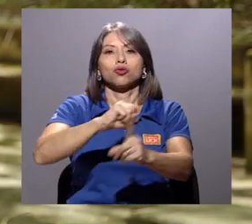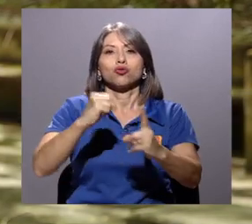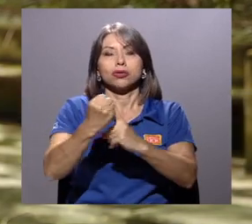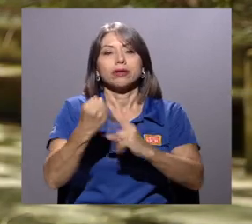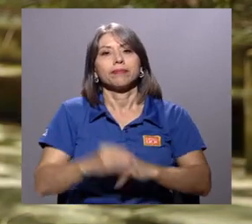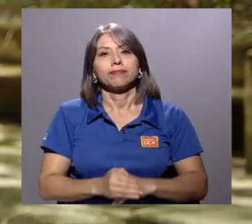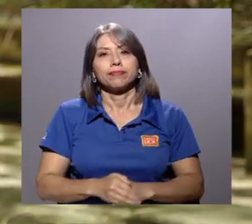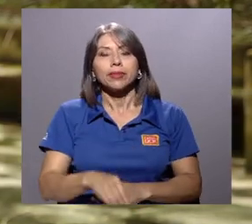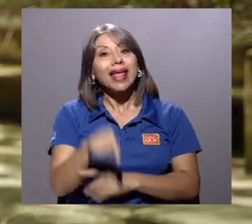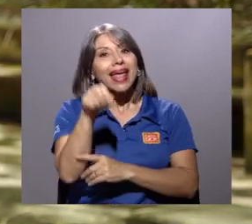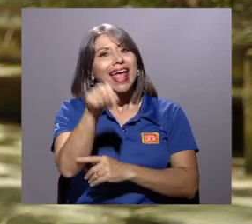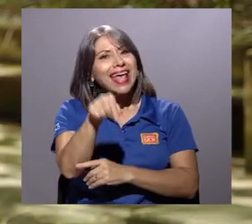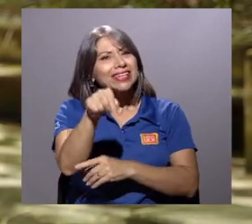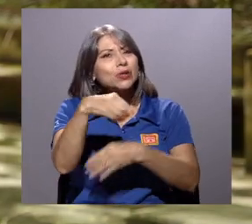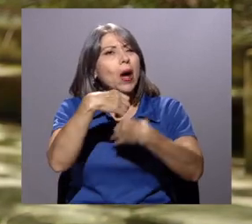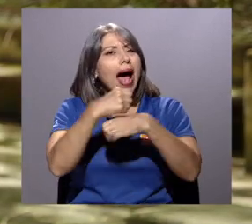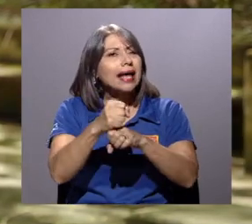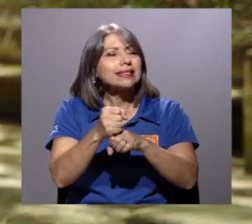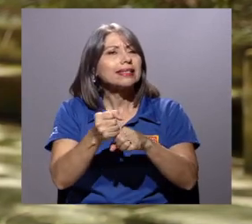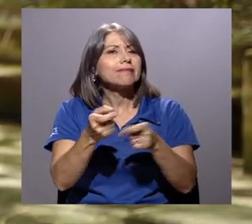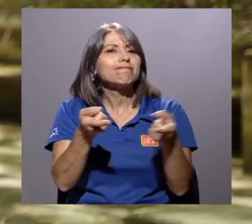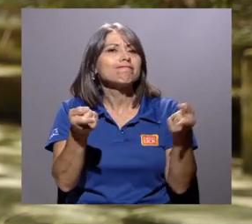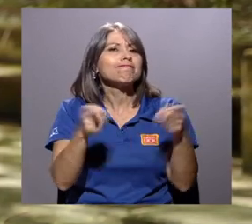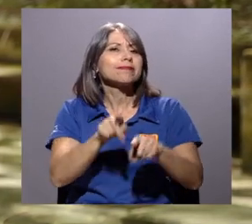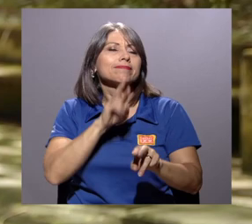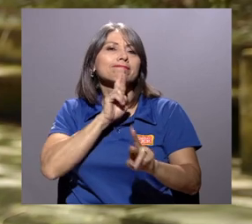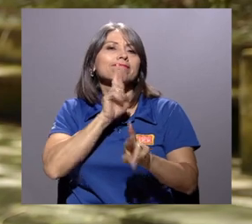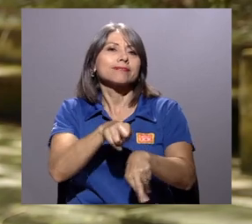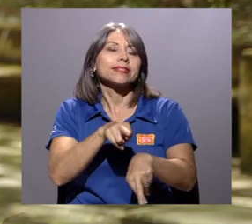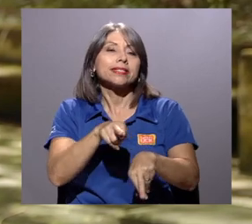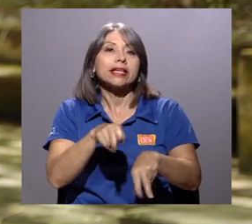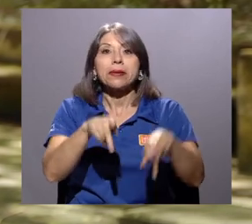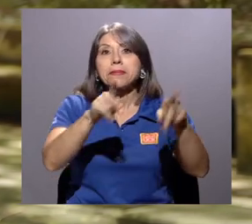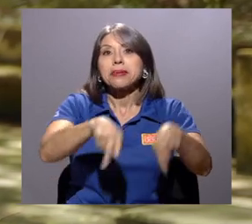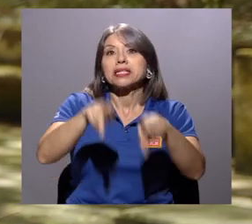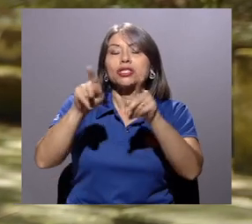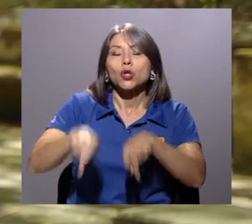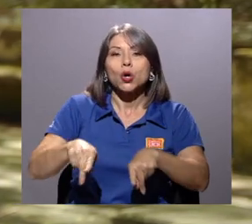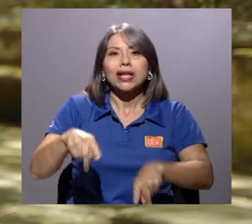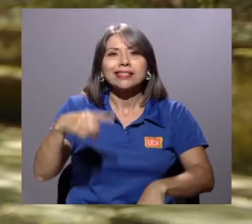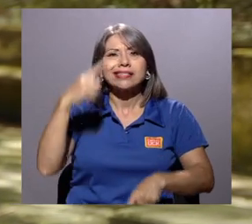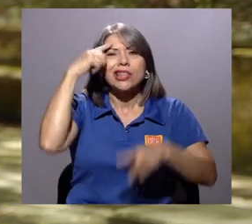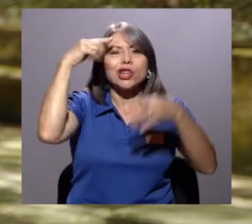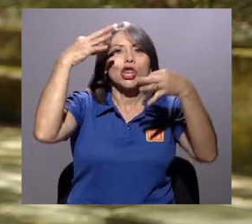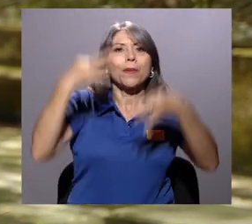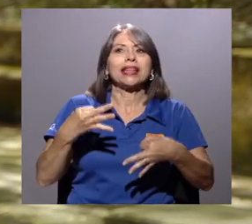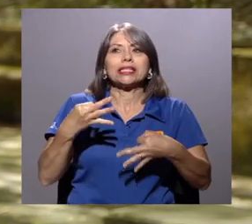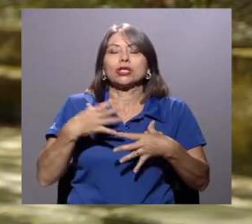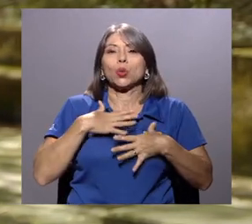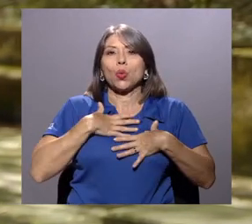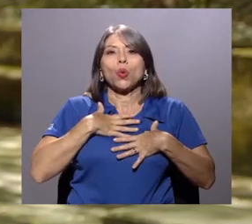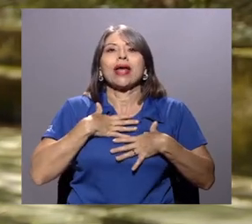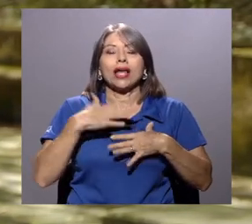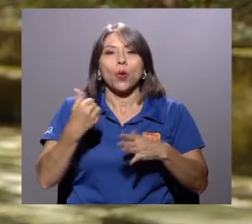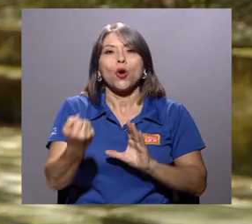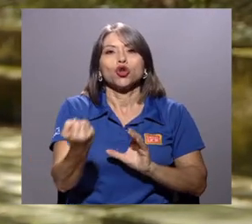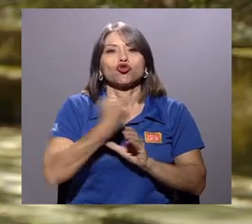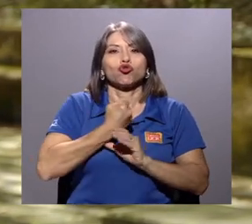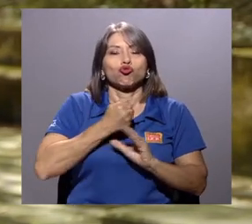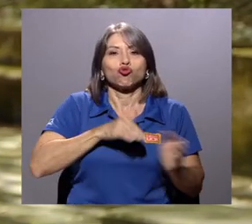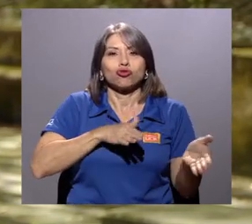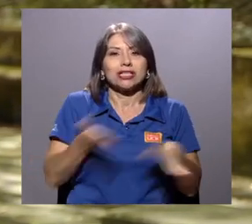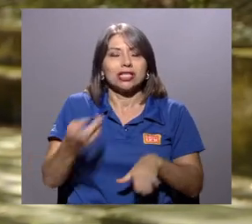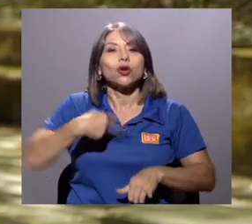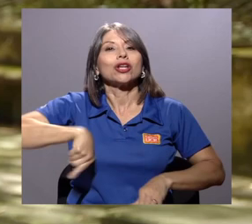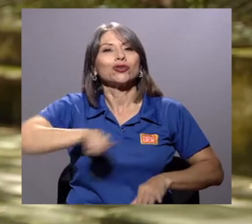Y entonces eso ha llevado a muchas personas a tomar una drástica decisión, que es como el suicidio, que es lo que tratamos de